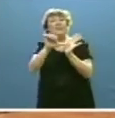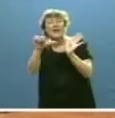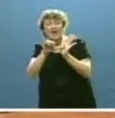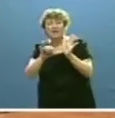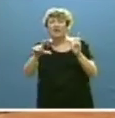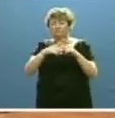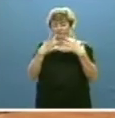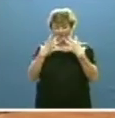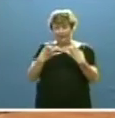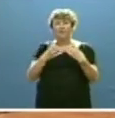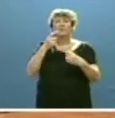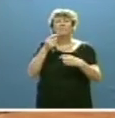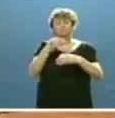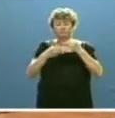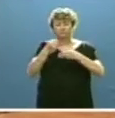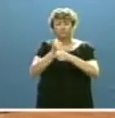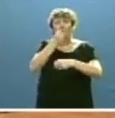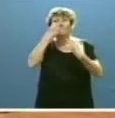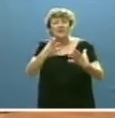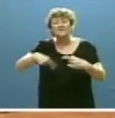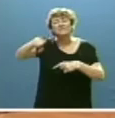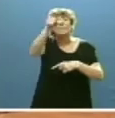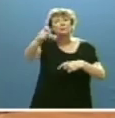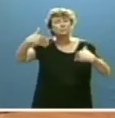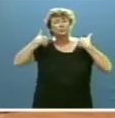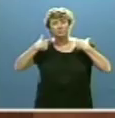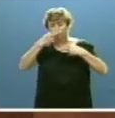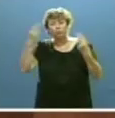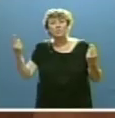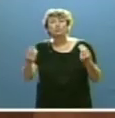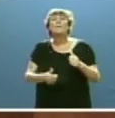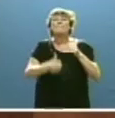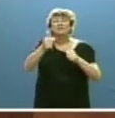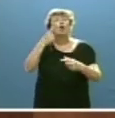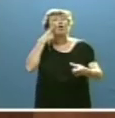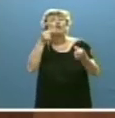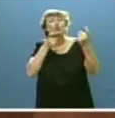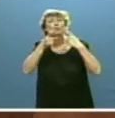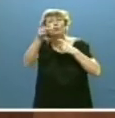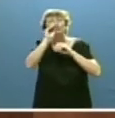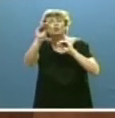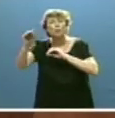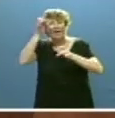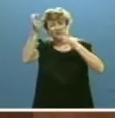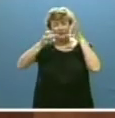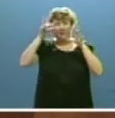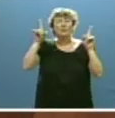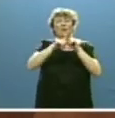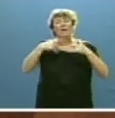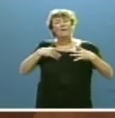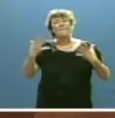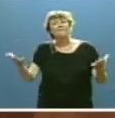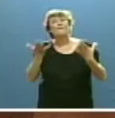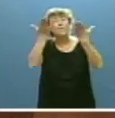austeridad y eficiencia de los responsables públicos y un mayor control de su actividad, así como favorecer